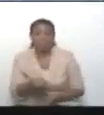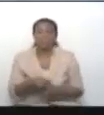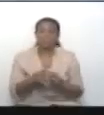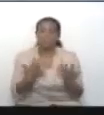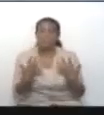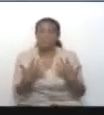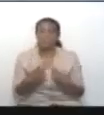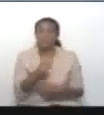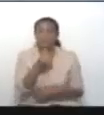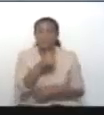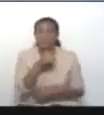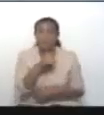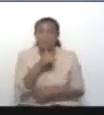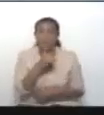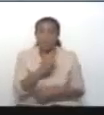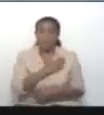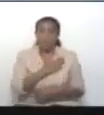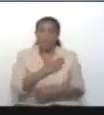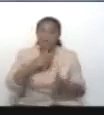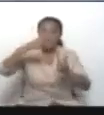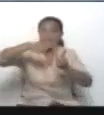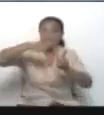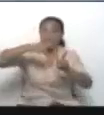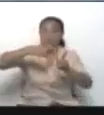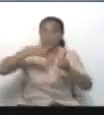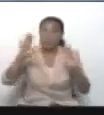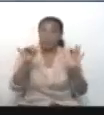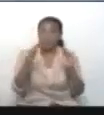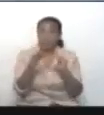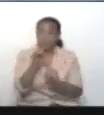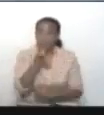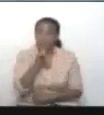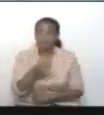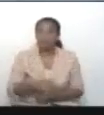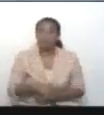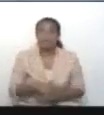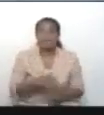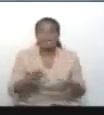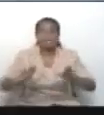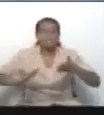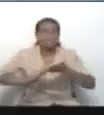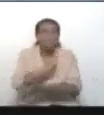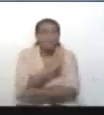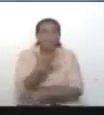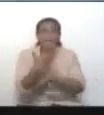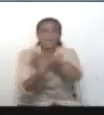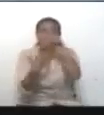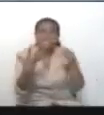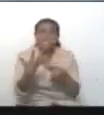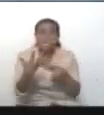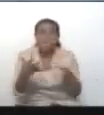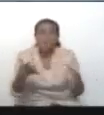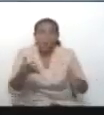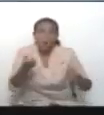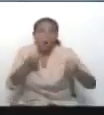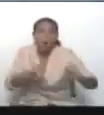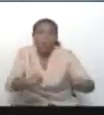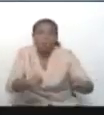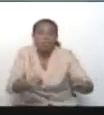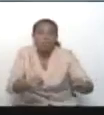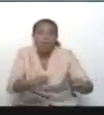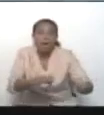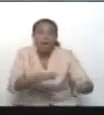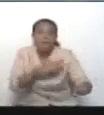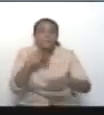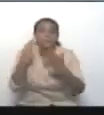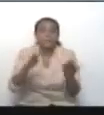La fuente es nuestra casa venezolana de televisión. Desmanteladas cinco conspiraciones para asesinar